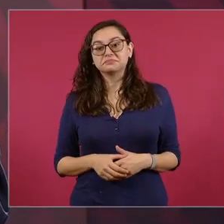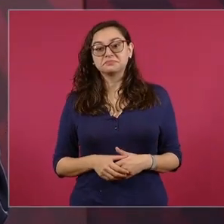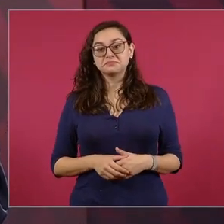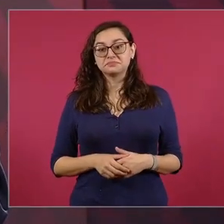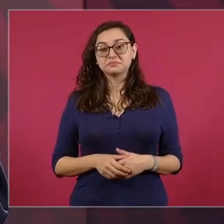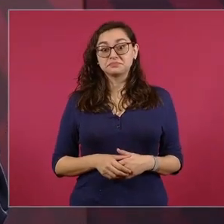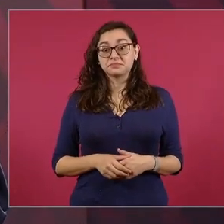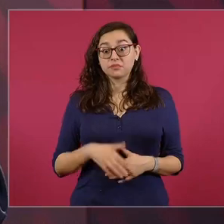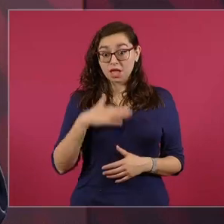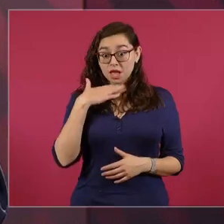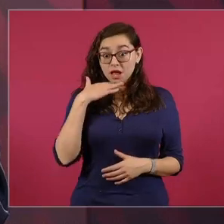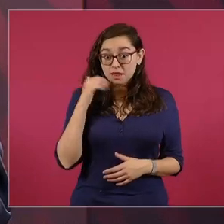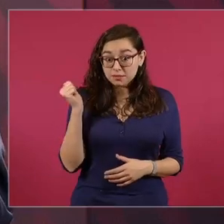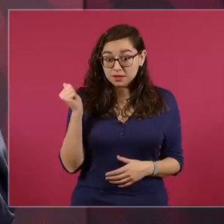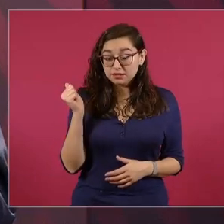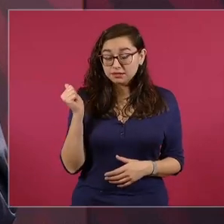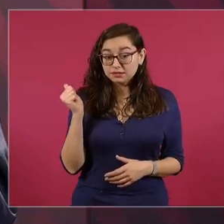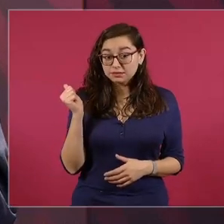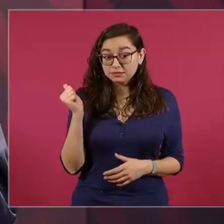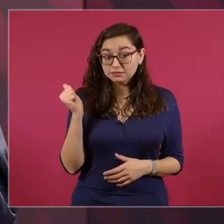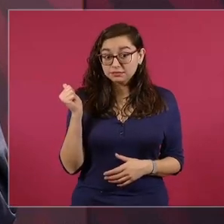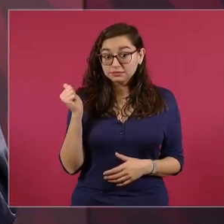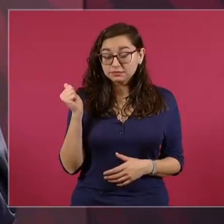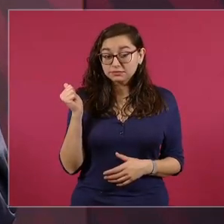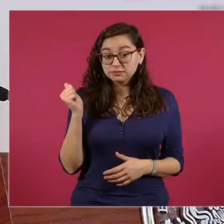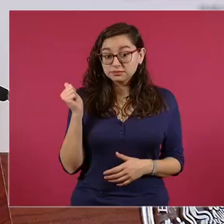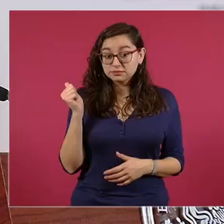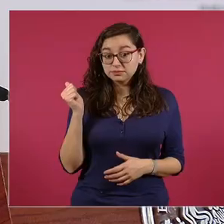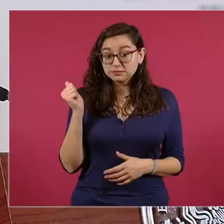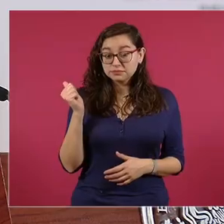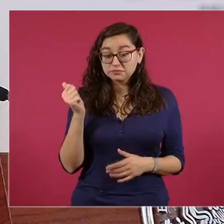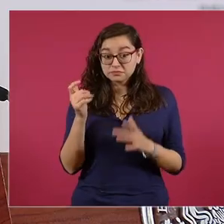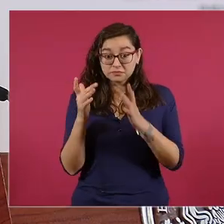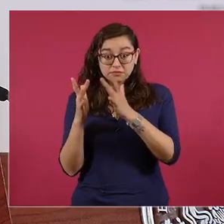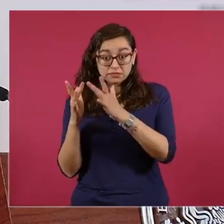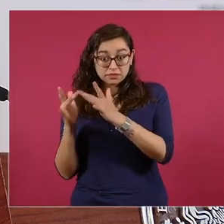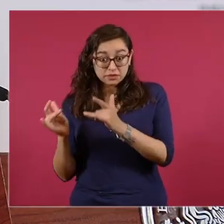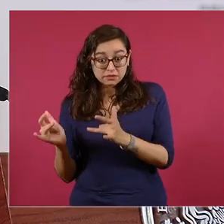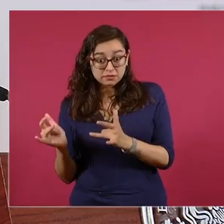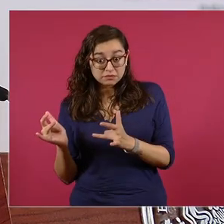¿En Alemania? ¿En Francia?